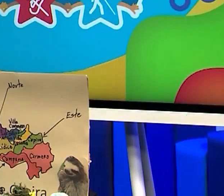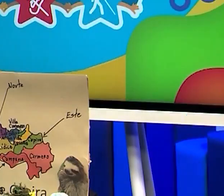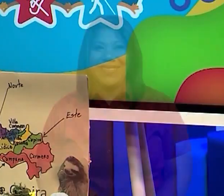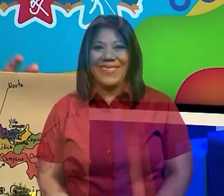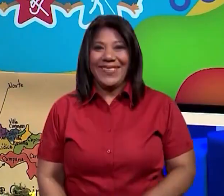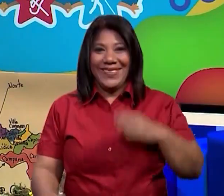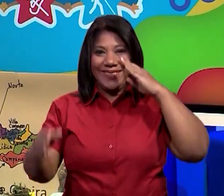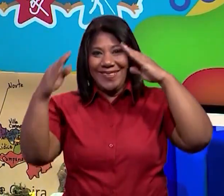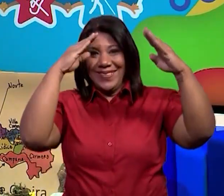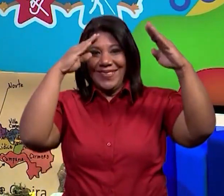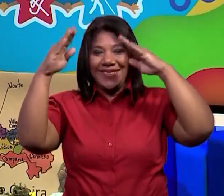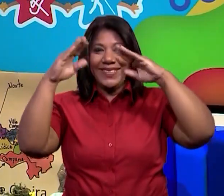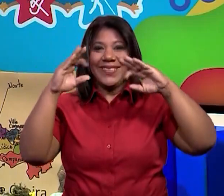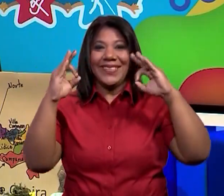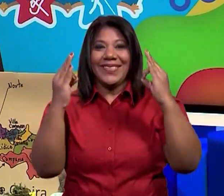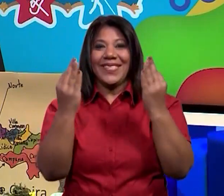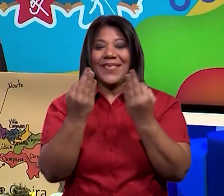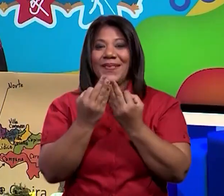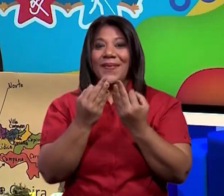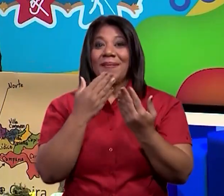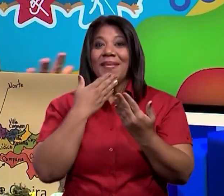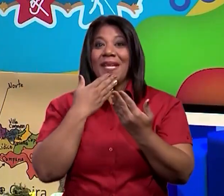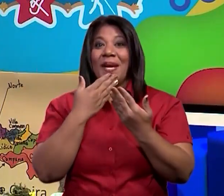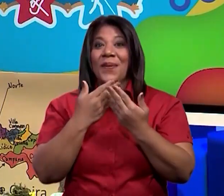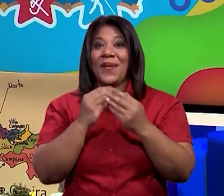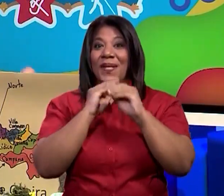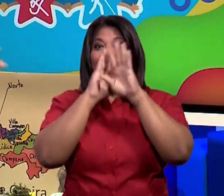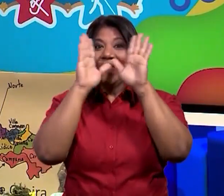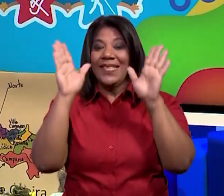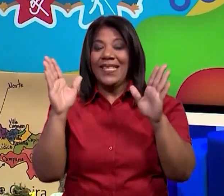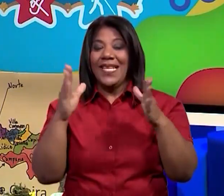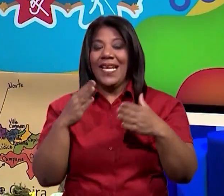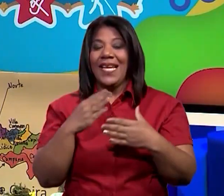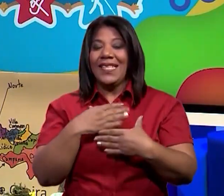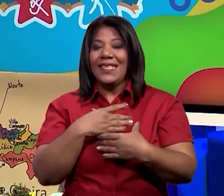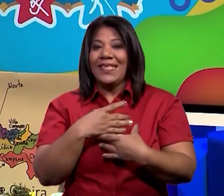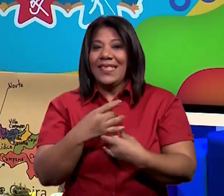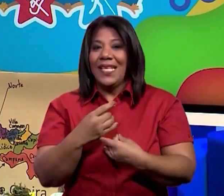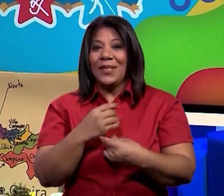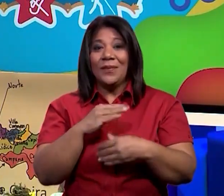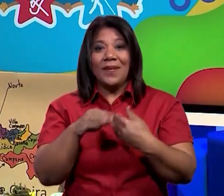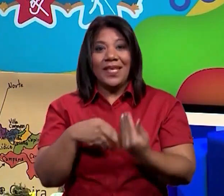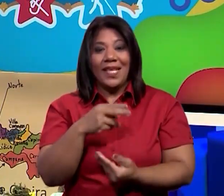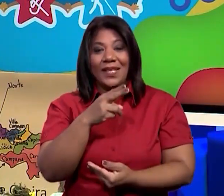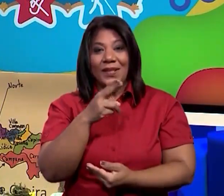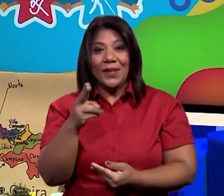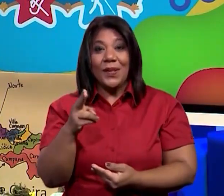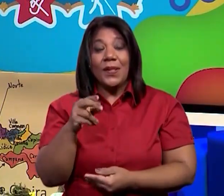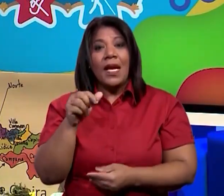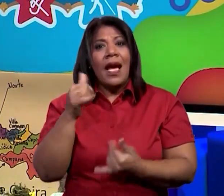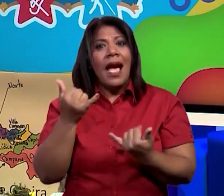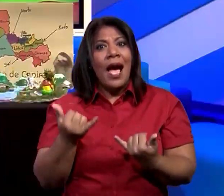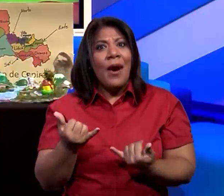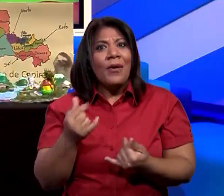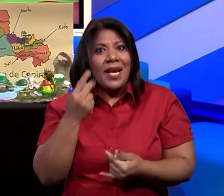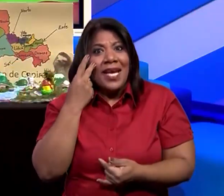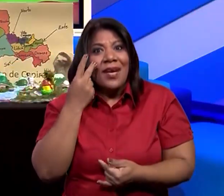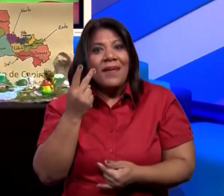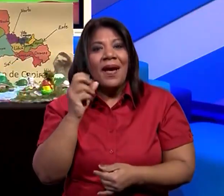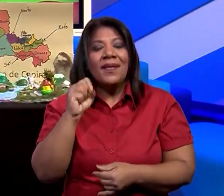Hola, hola familia, buenos días, salud para todos. Ha llegado el momento de los ajustes razonables.